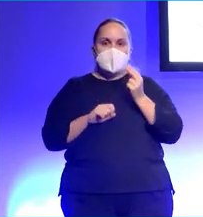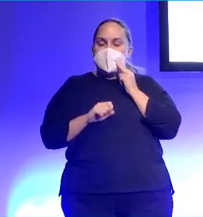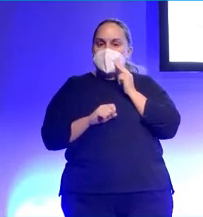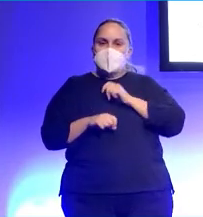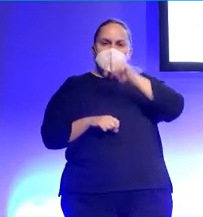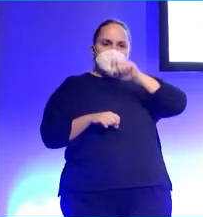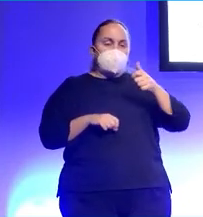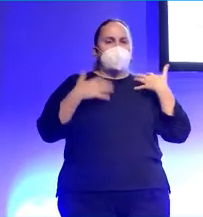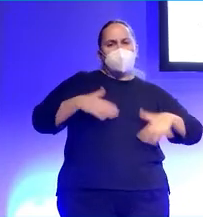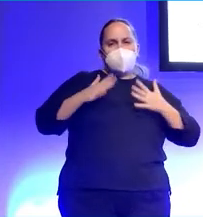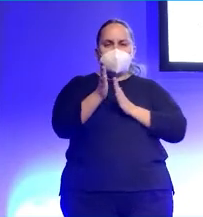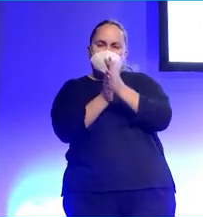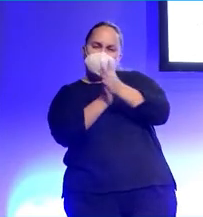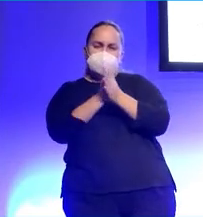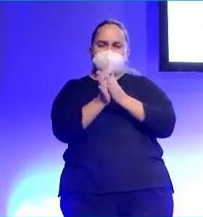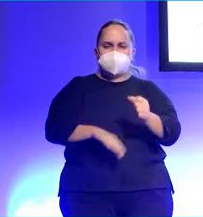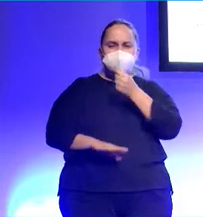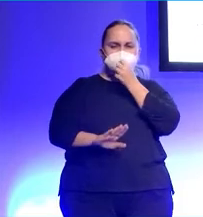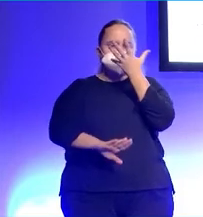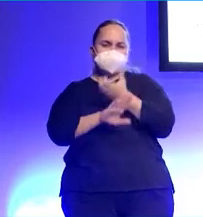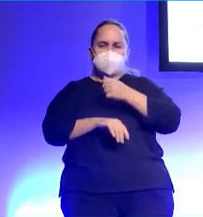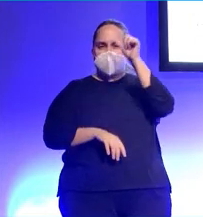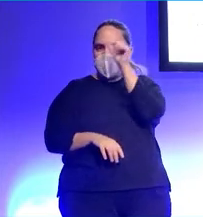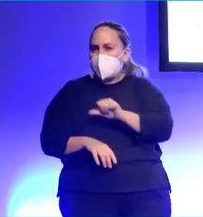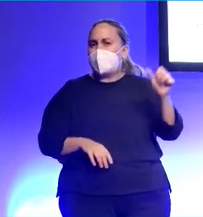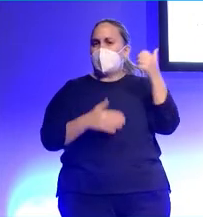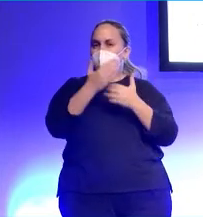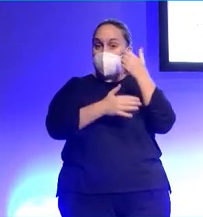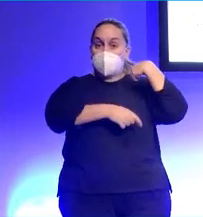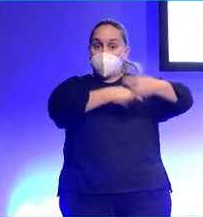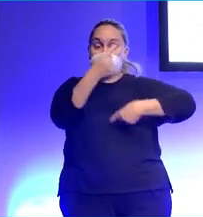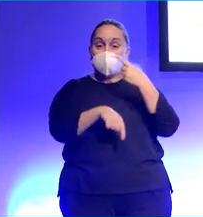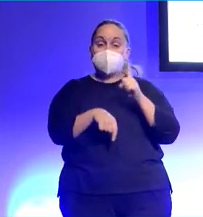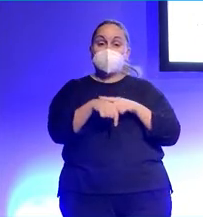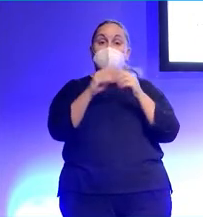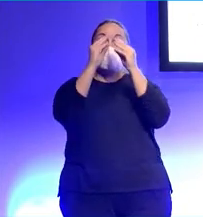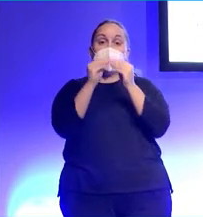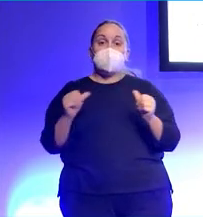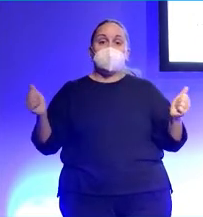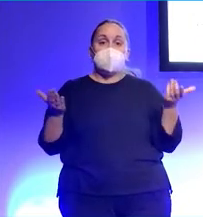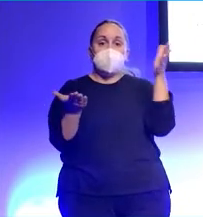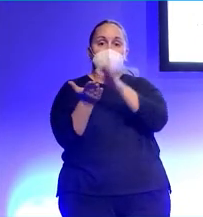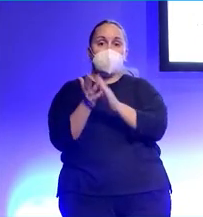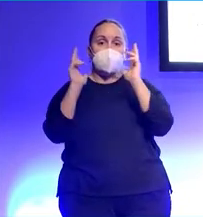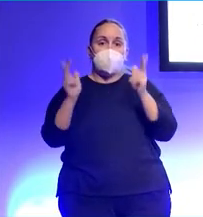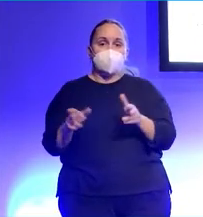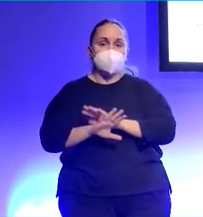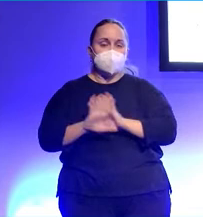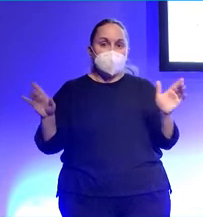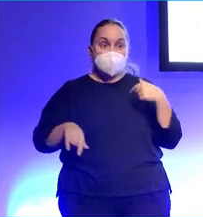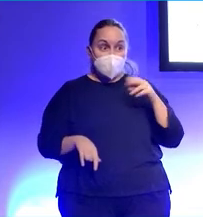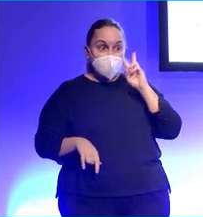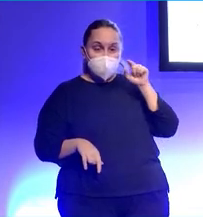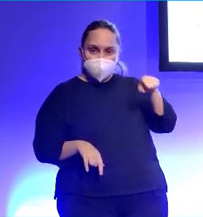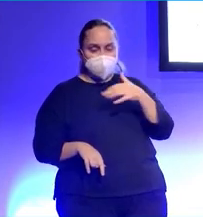Gente que se viene arriba, monto el podcast, diario, semana, lo que sea, y cuando pasa un tiempo, se murió. Lo he visto mucho y yo no quería caer en lo